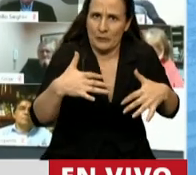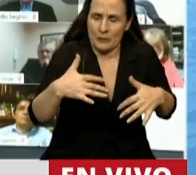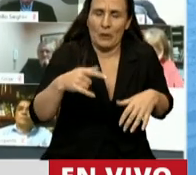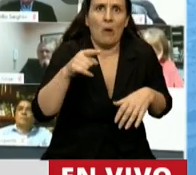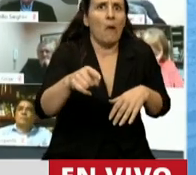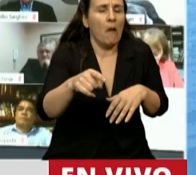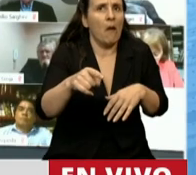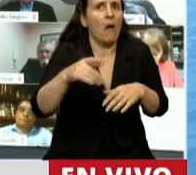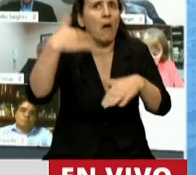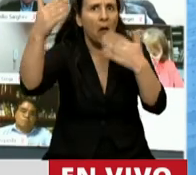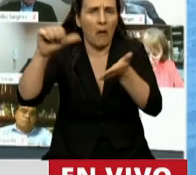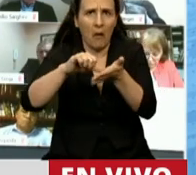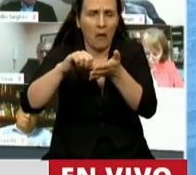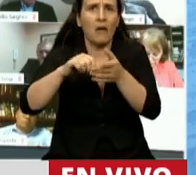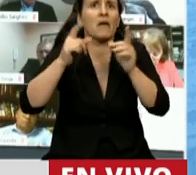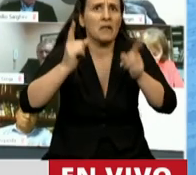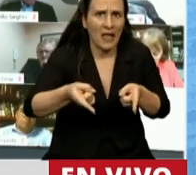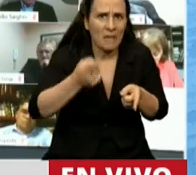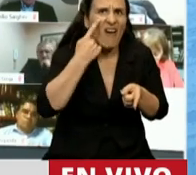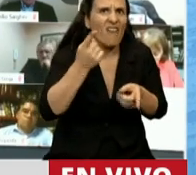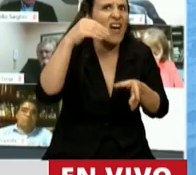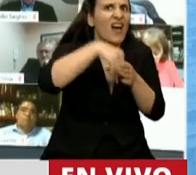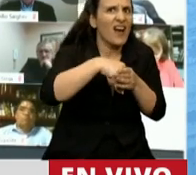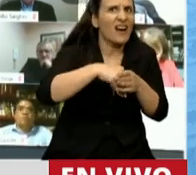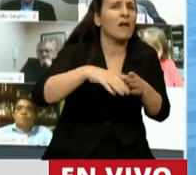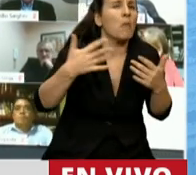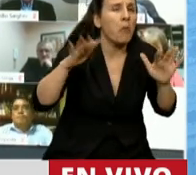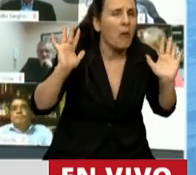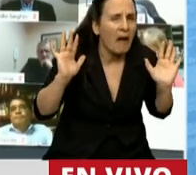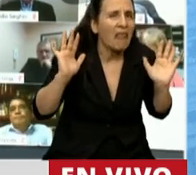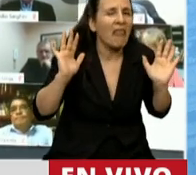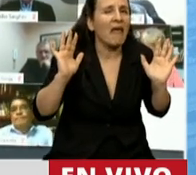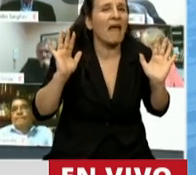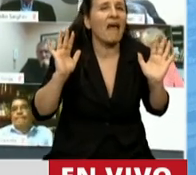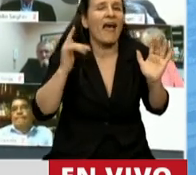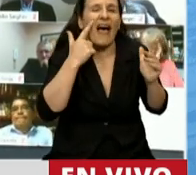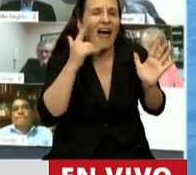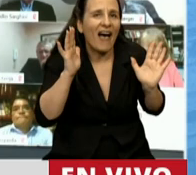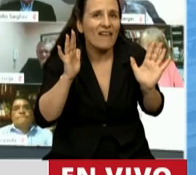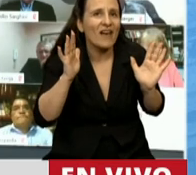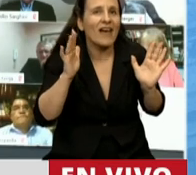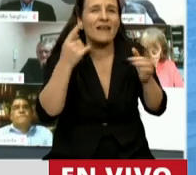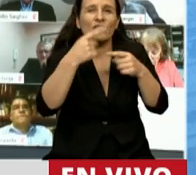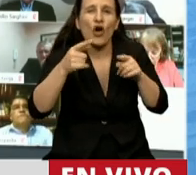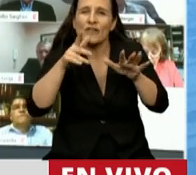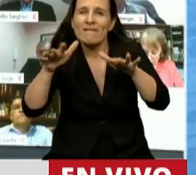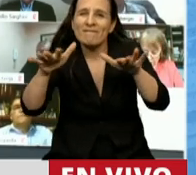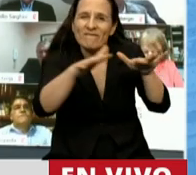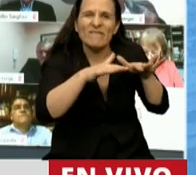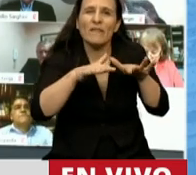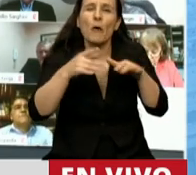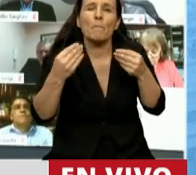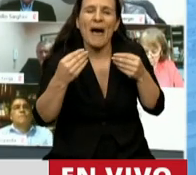externo, sino también ver si podemos encontrar comunes denominadores, para ver si podemos